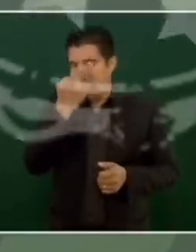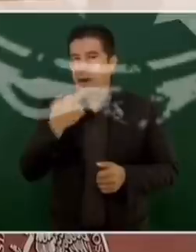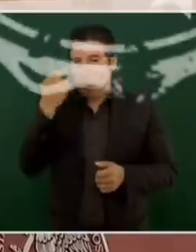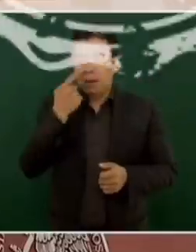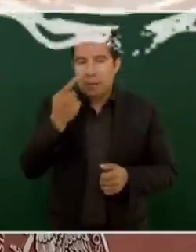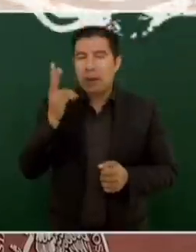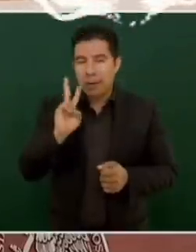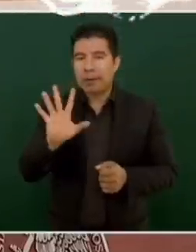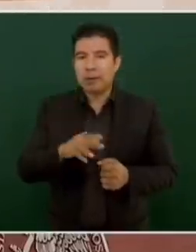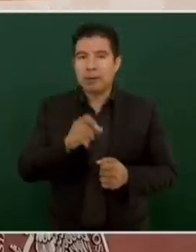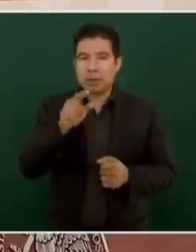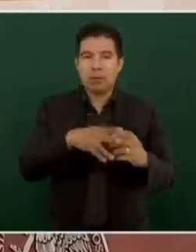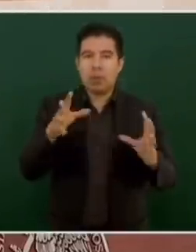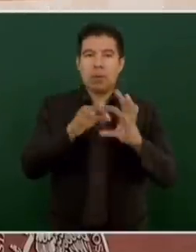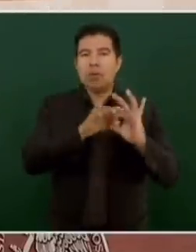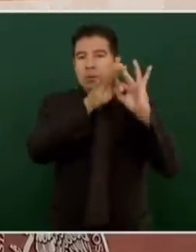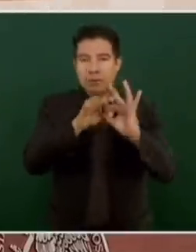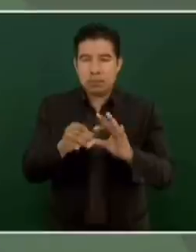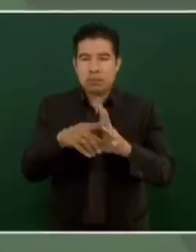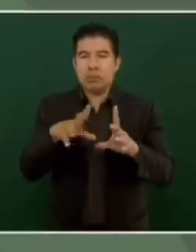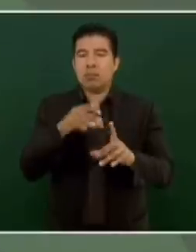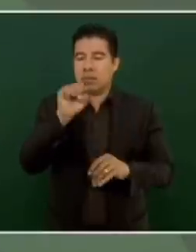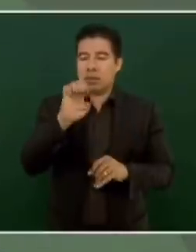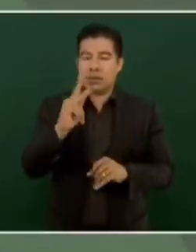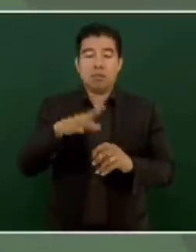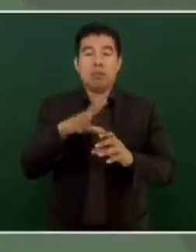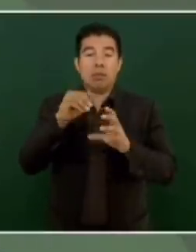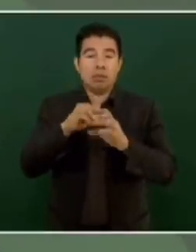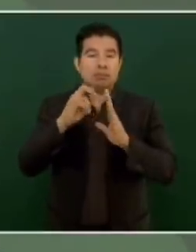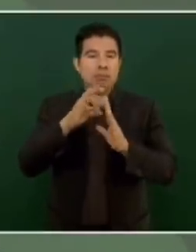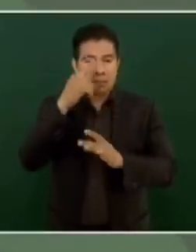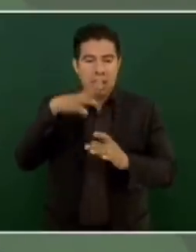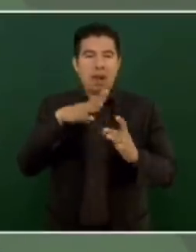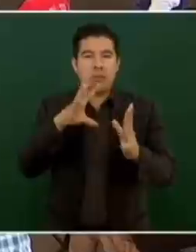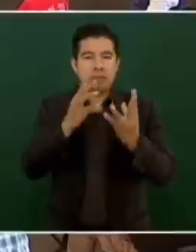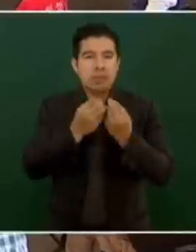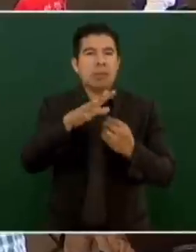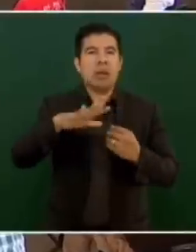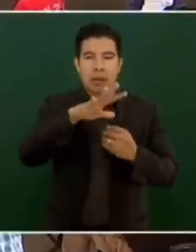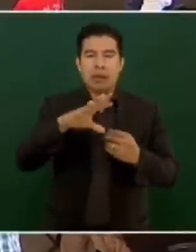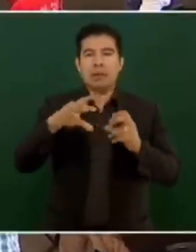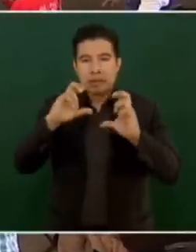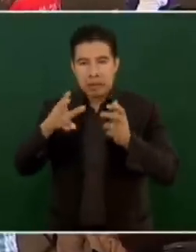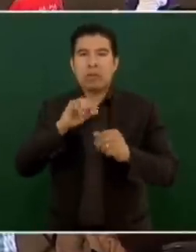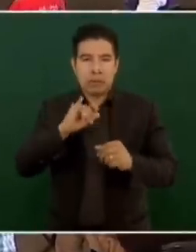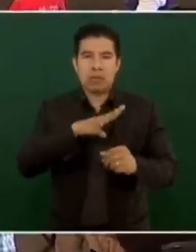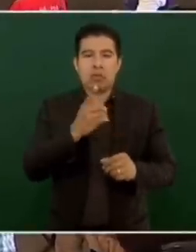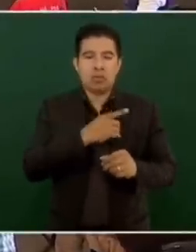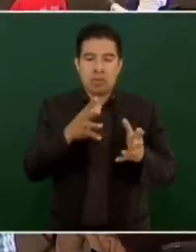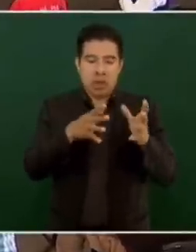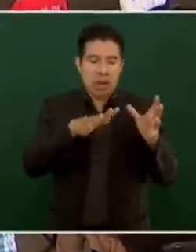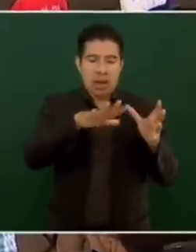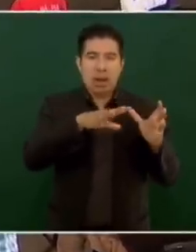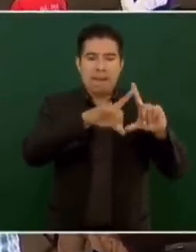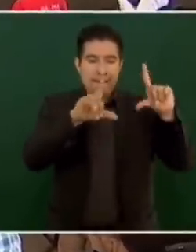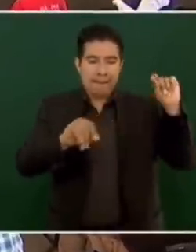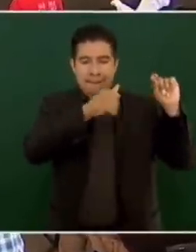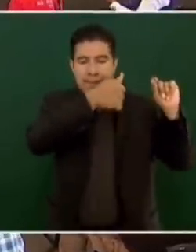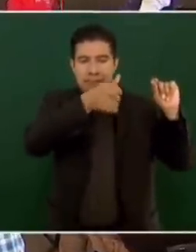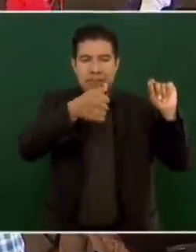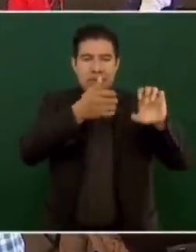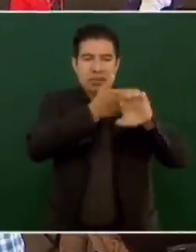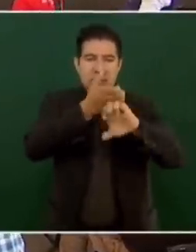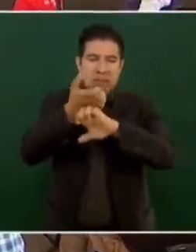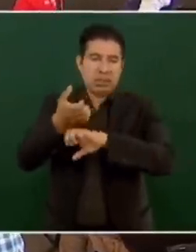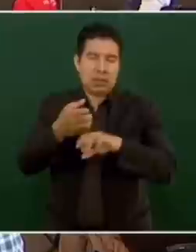Sí estamos procurando que los contenidos educativos se ajusten a la realidad de cada región del país, porque México es un mosaico cultural,